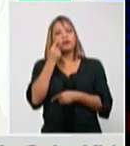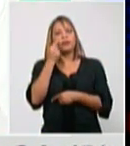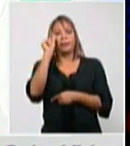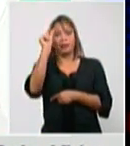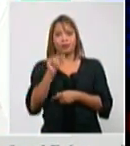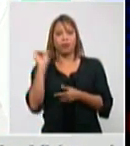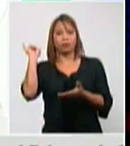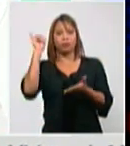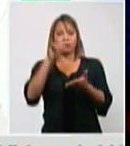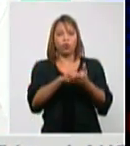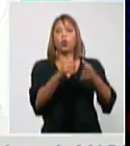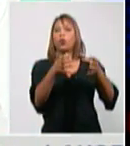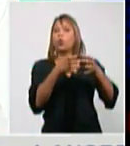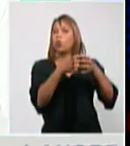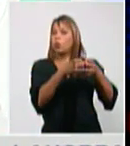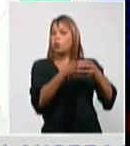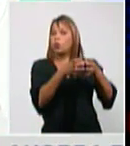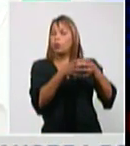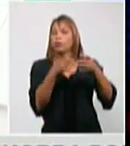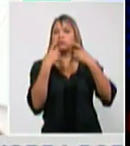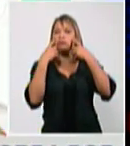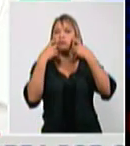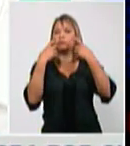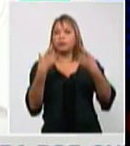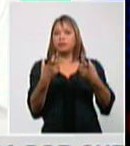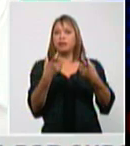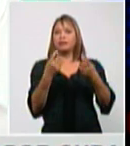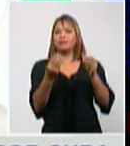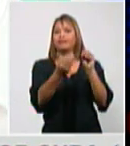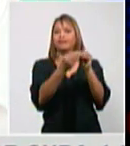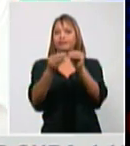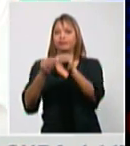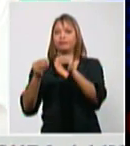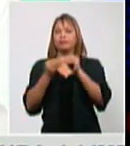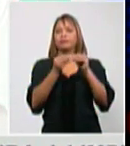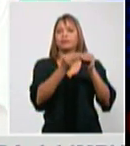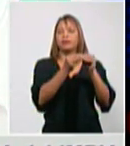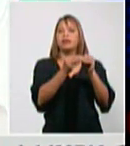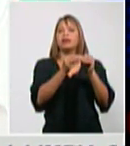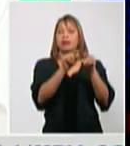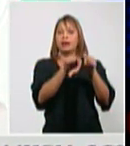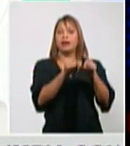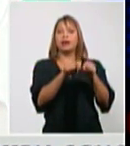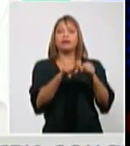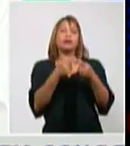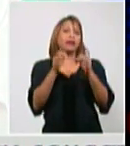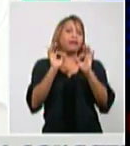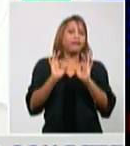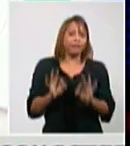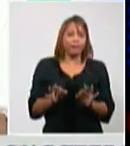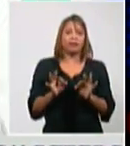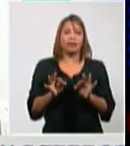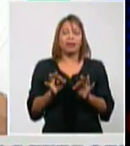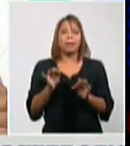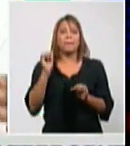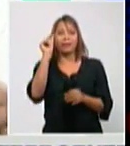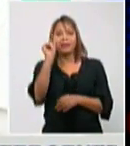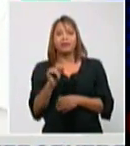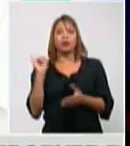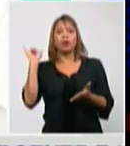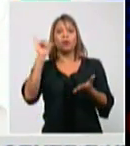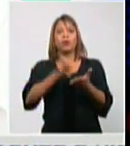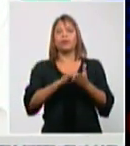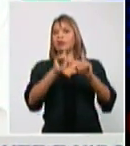importante de transmisión pues realmente viajeros de toda Cuba